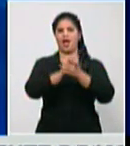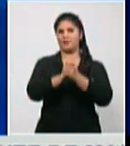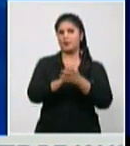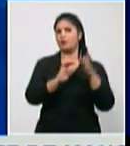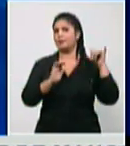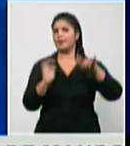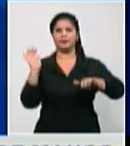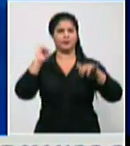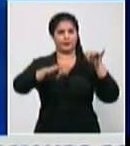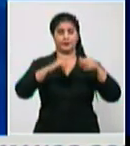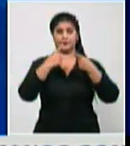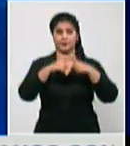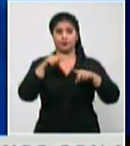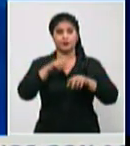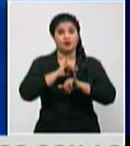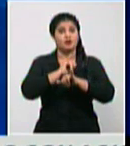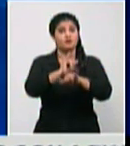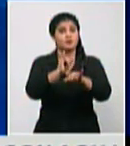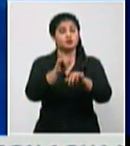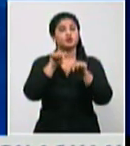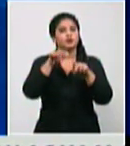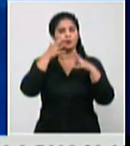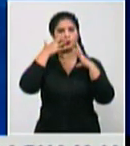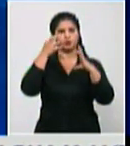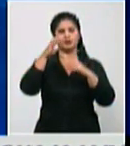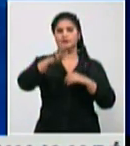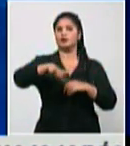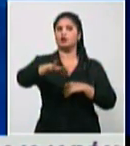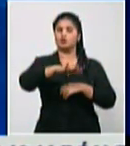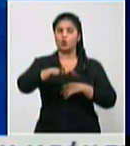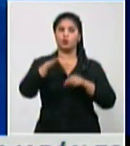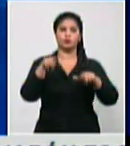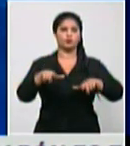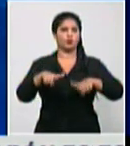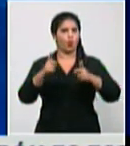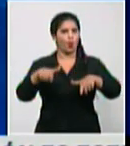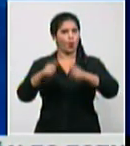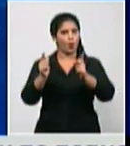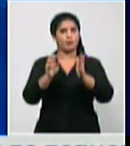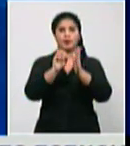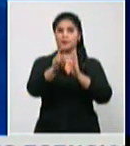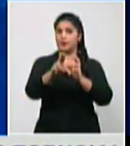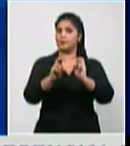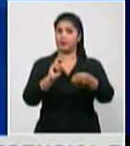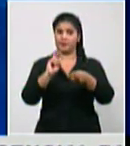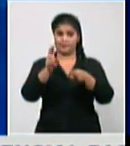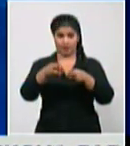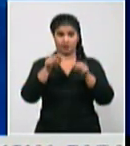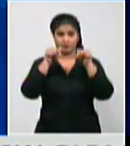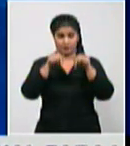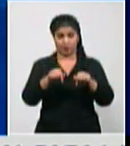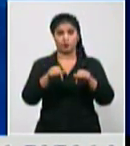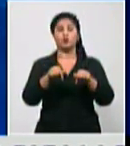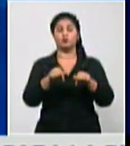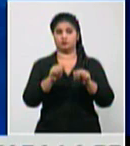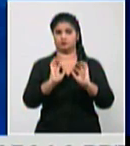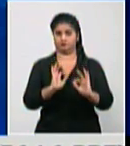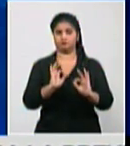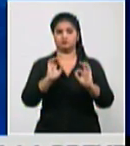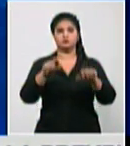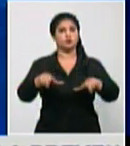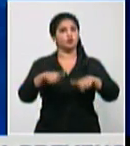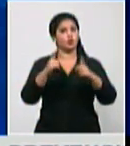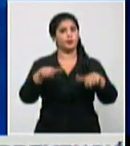información es necesario protegerse sobre todo en nuestro país a partir del incremento el nuevo rebrote que está